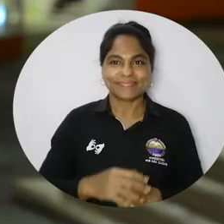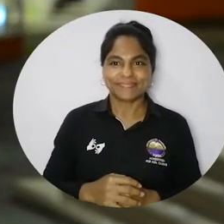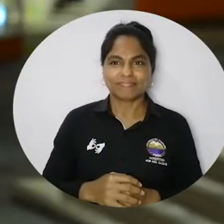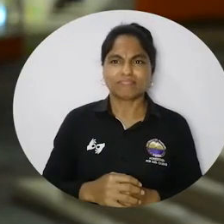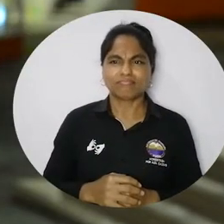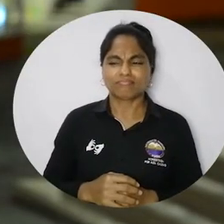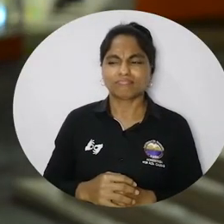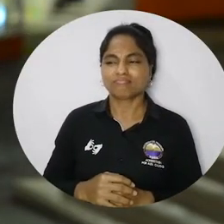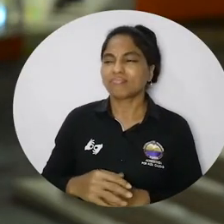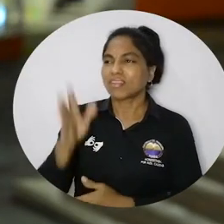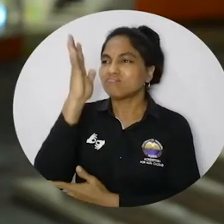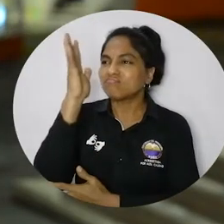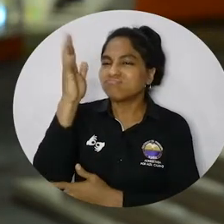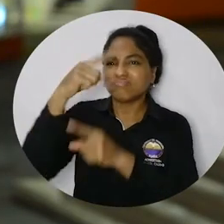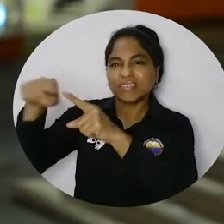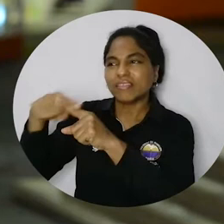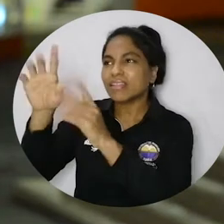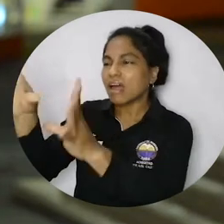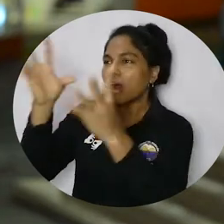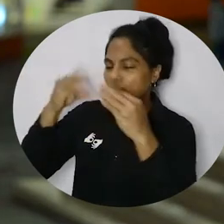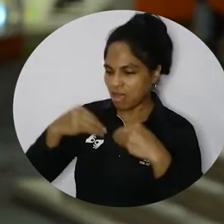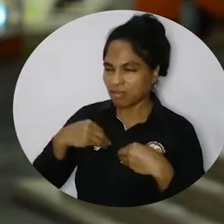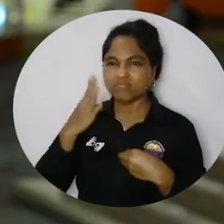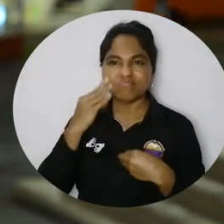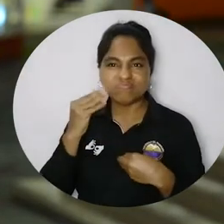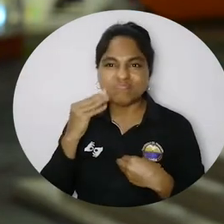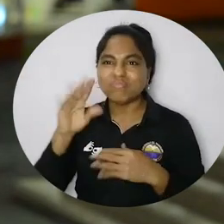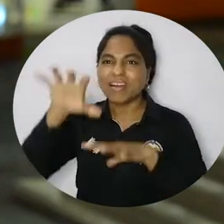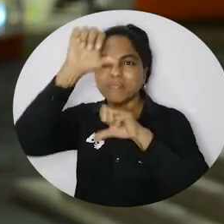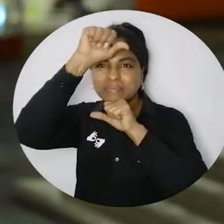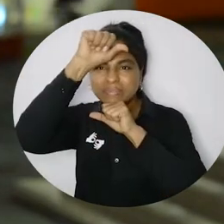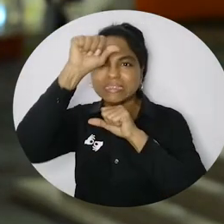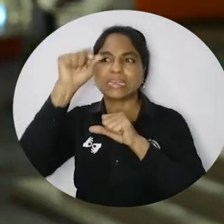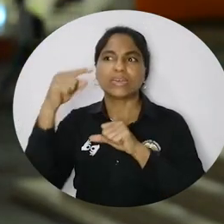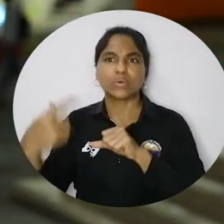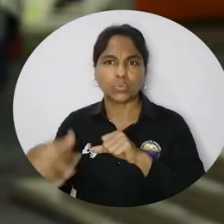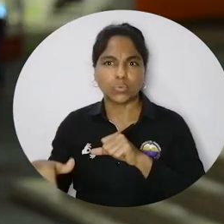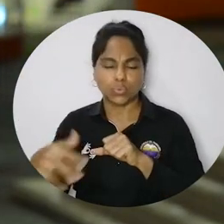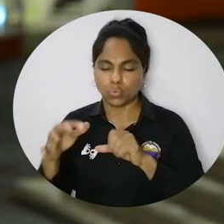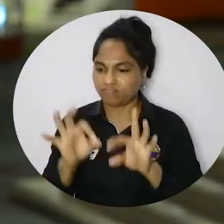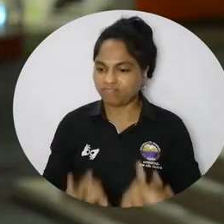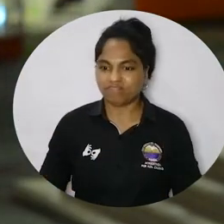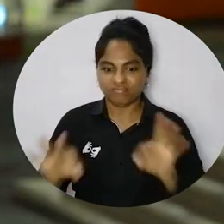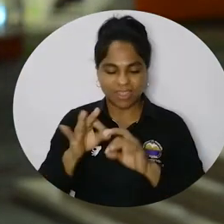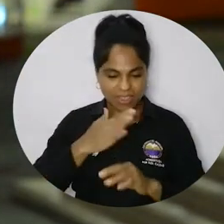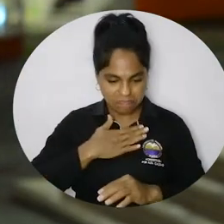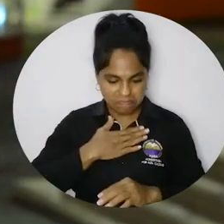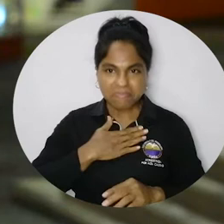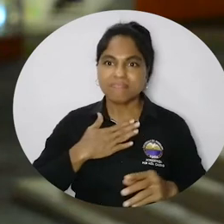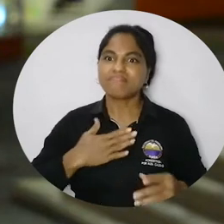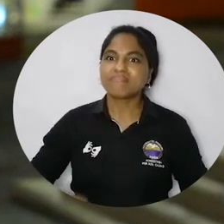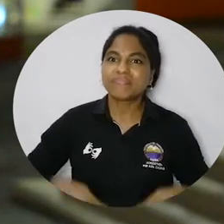experiencia y una gran enseñanza. La verdad ha sido muy significativo para mí y para mi vida